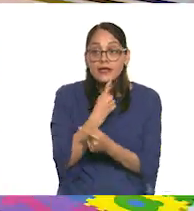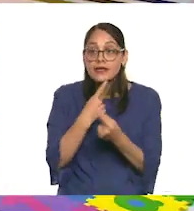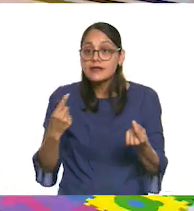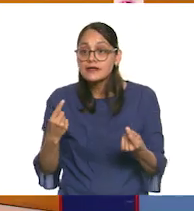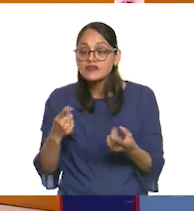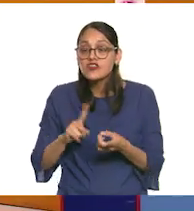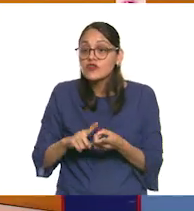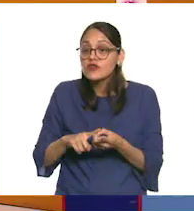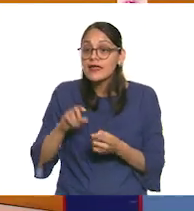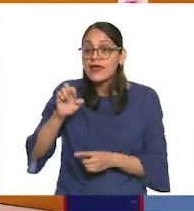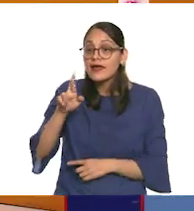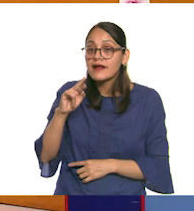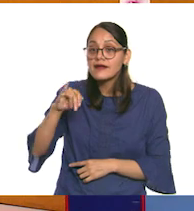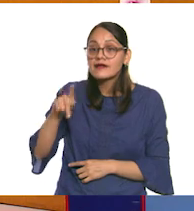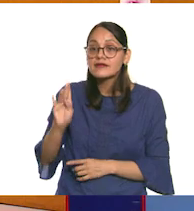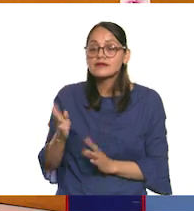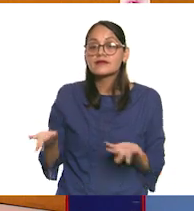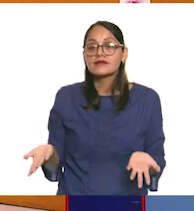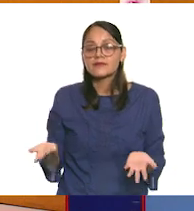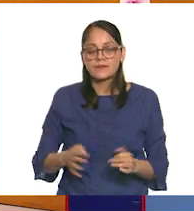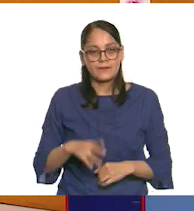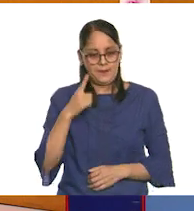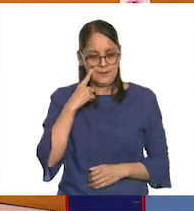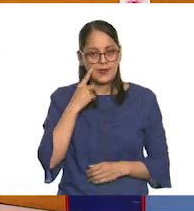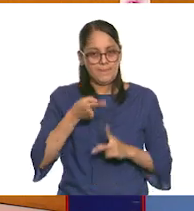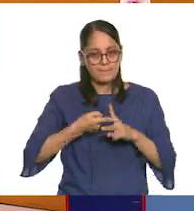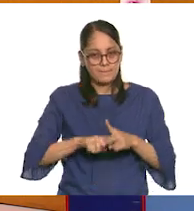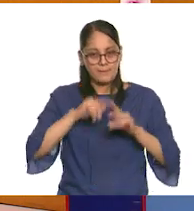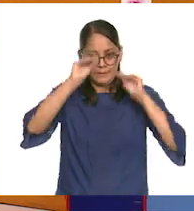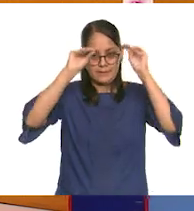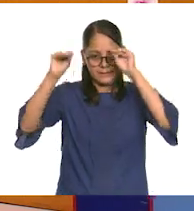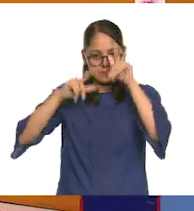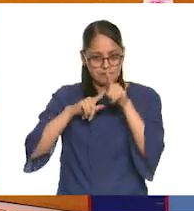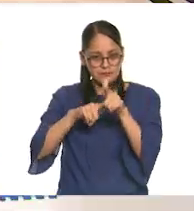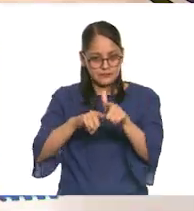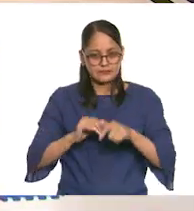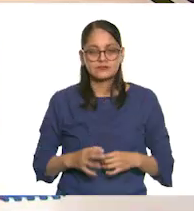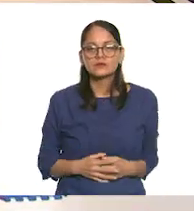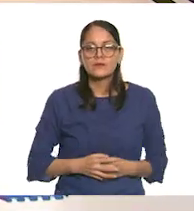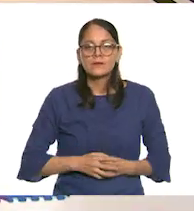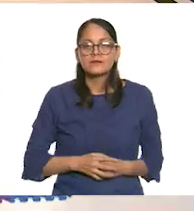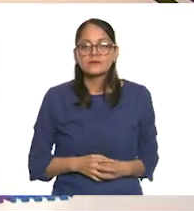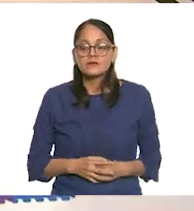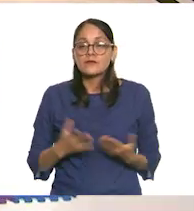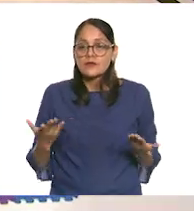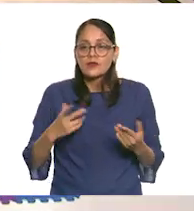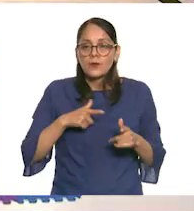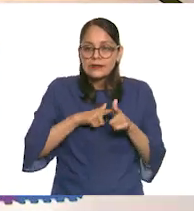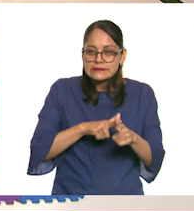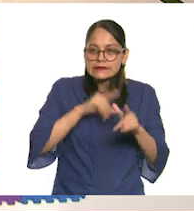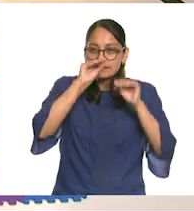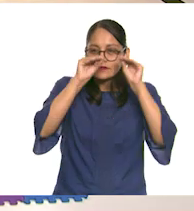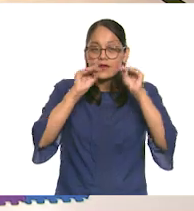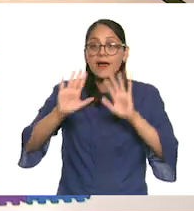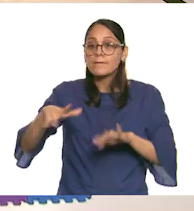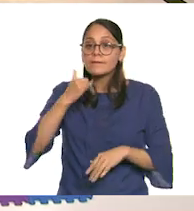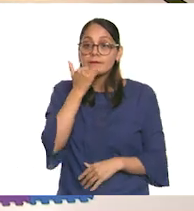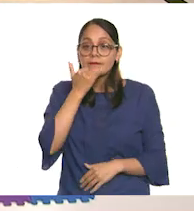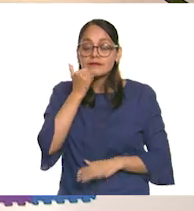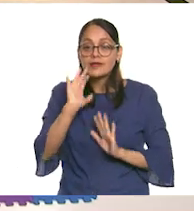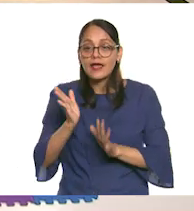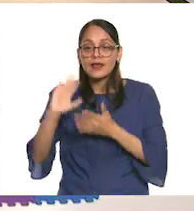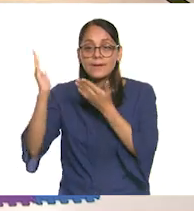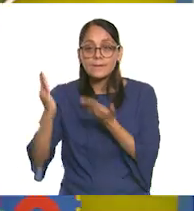estarán? Bueno, voy a seguir avanzando. ¡Ay! Voy a seguir avanzando mientras... Ay, perdón, ya vine, ya vine,